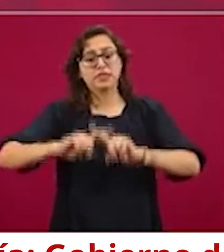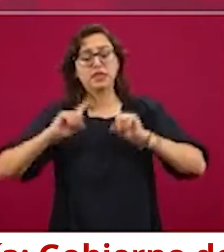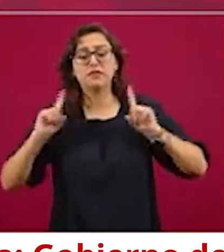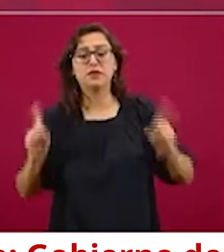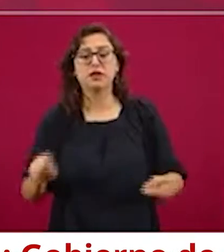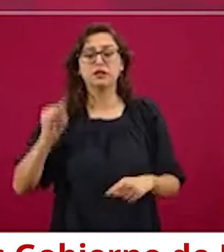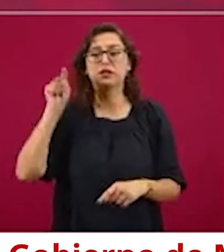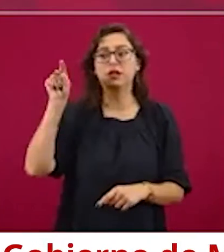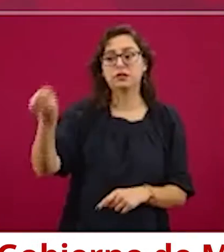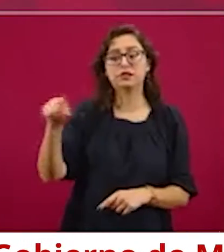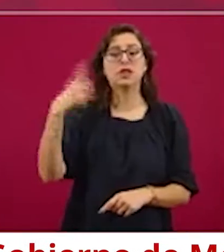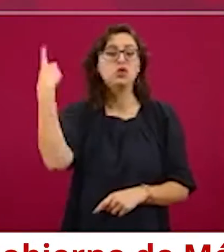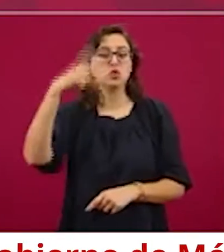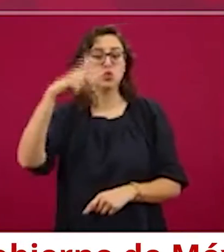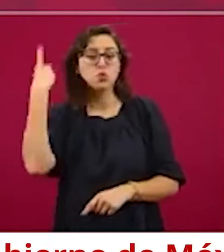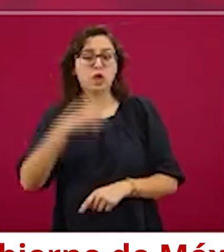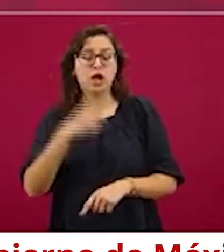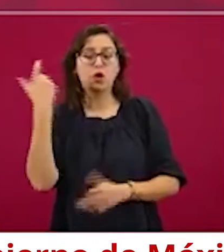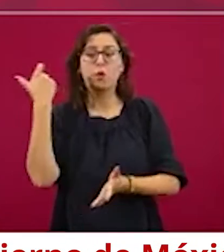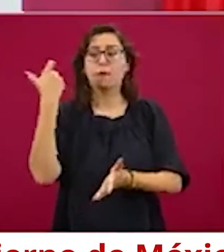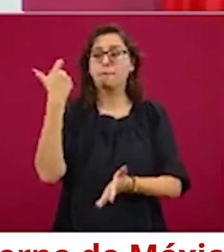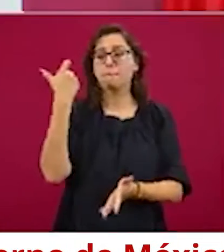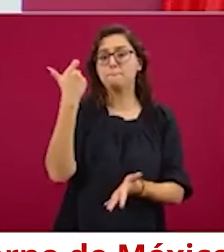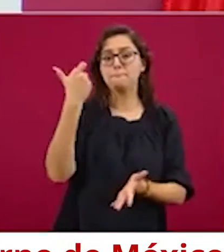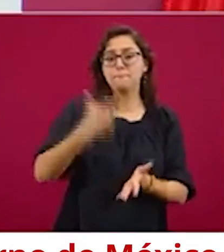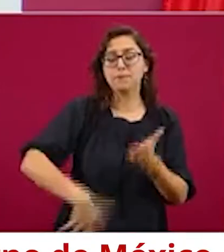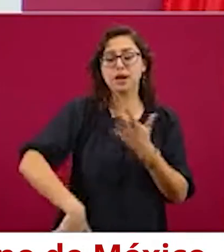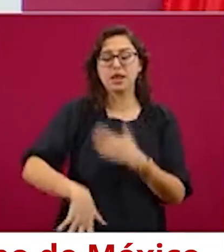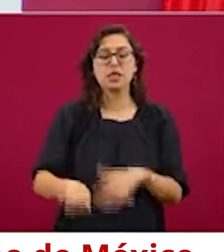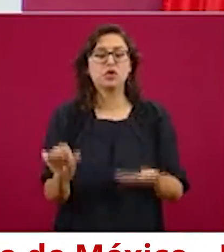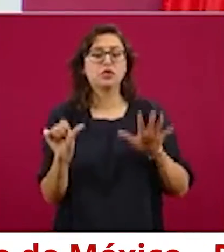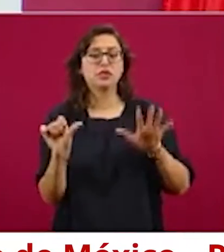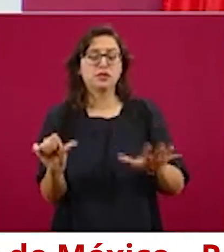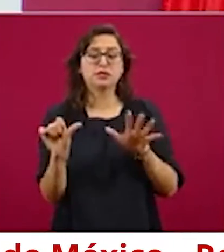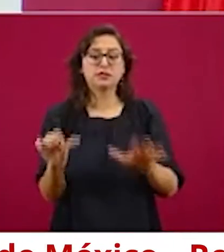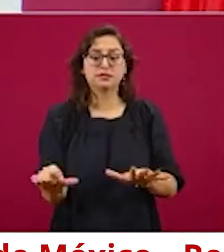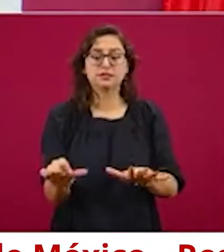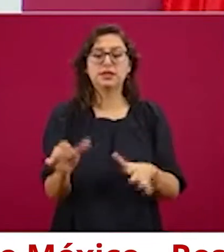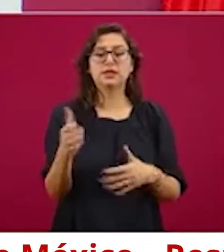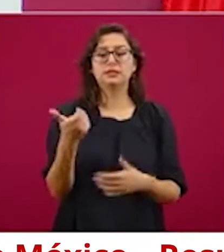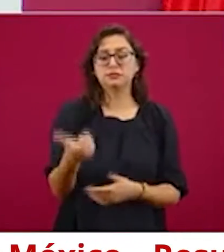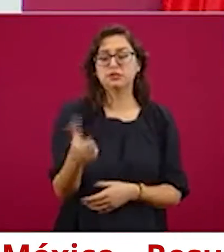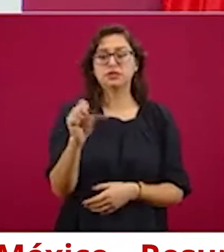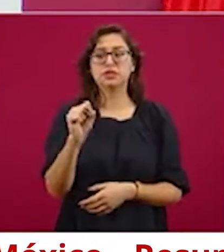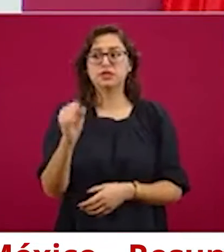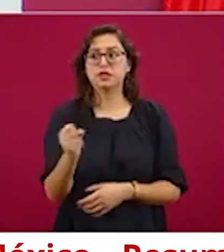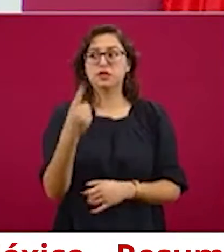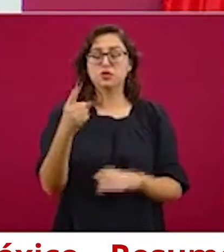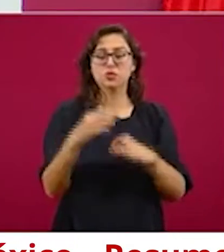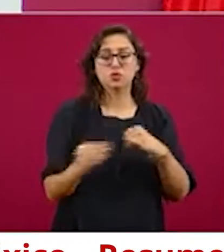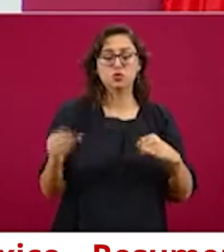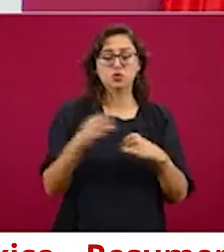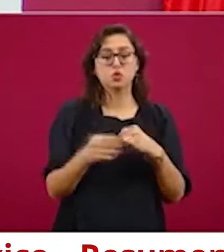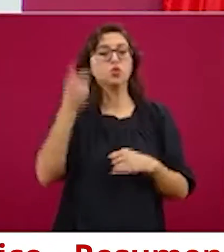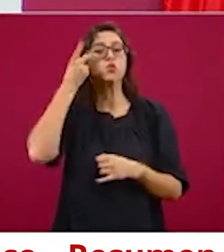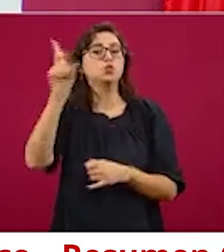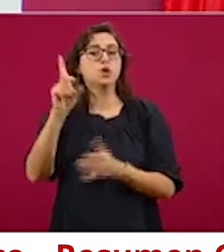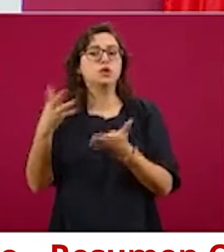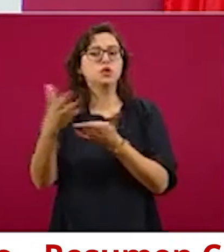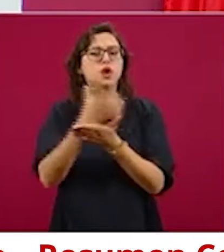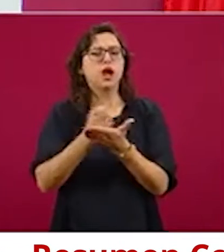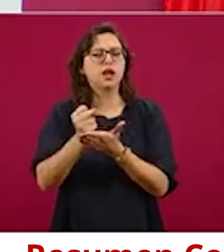en Gómez Palacios, Durango, tiene un precio al público de 16 pesos con 61 centavos por litro, un margen de 15